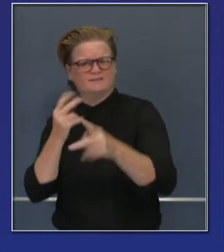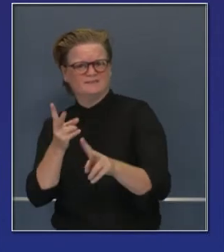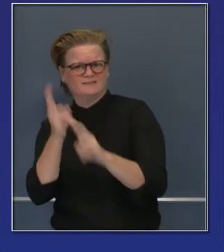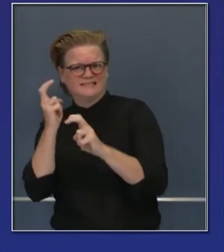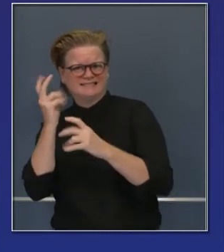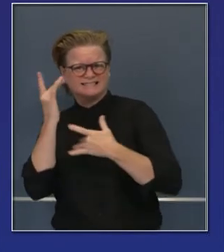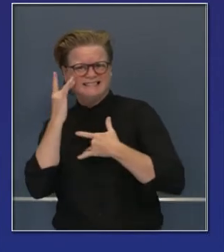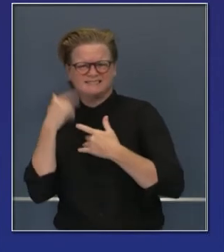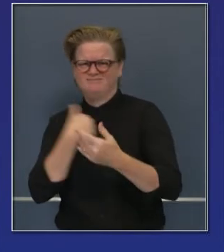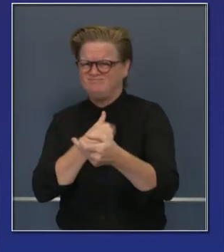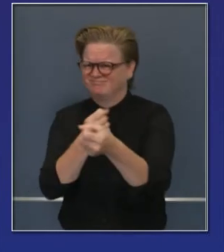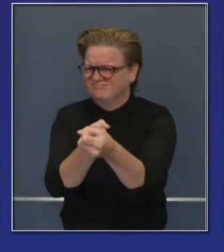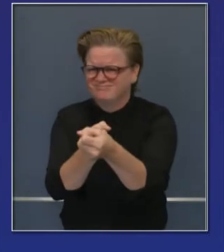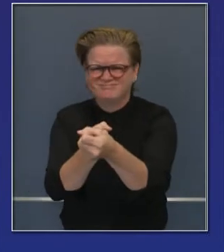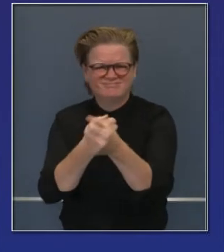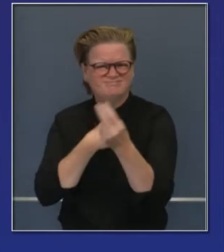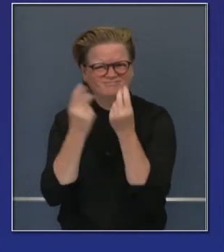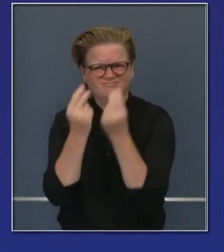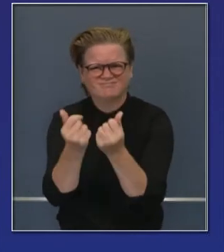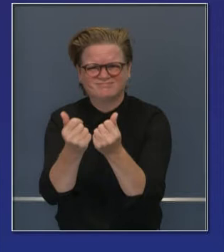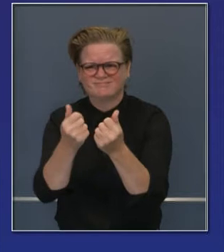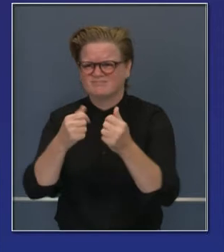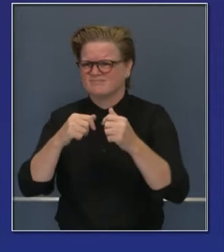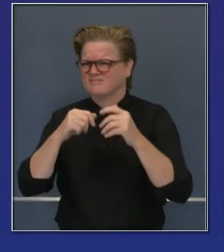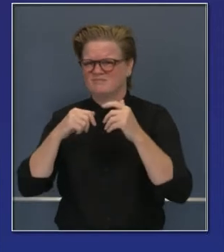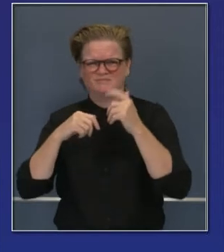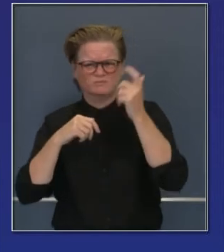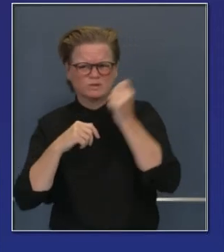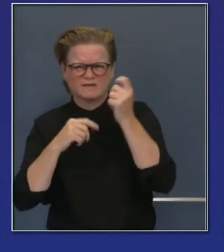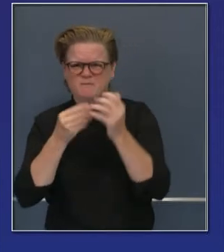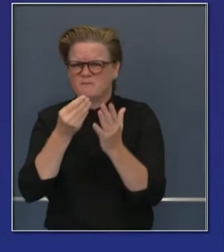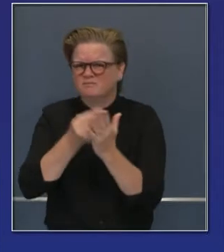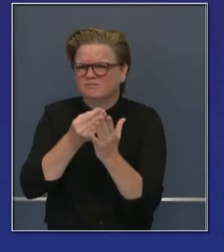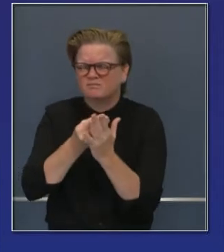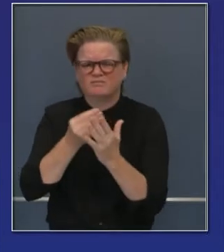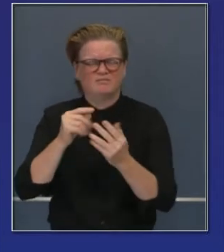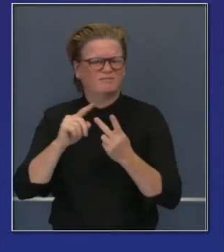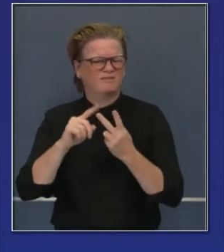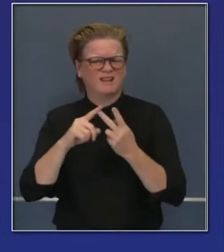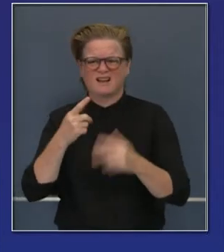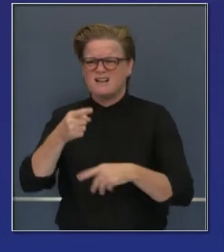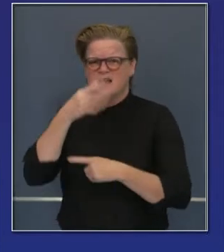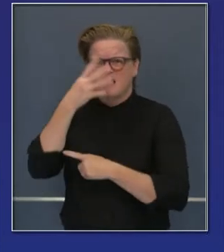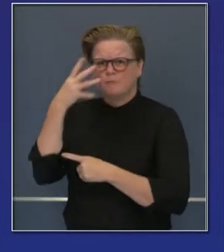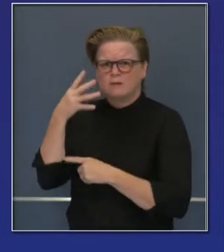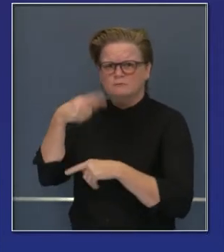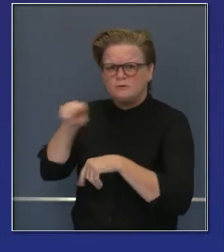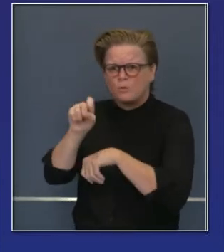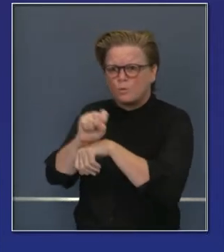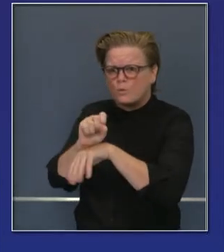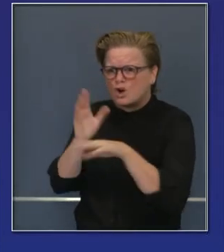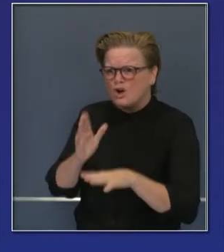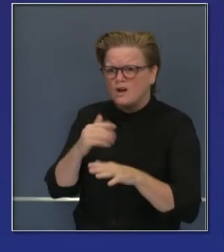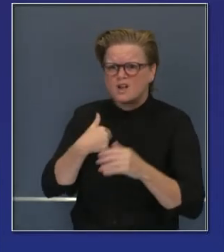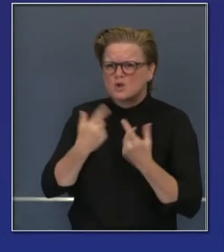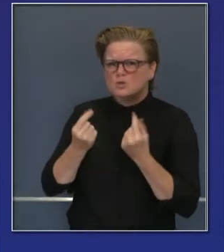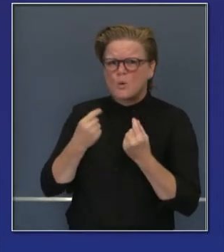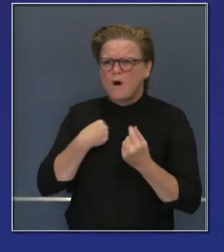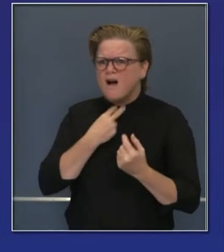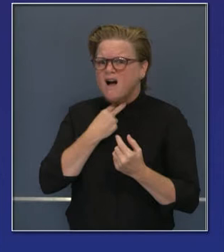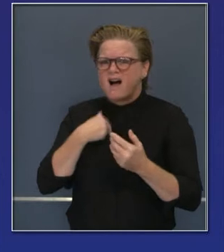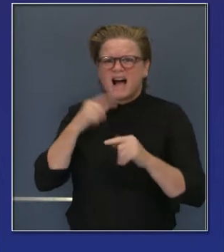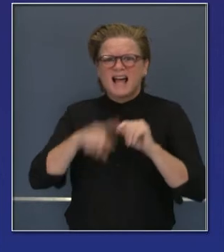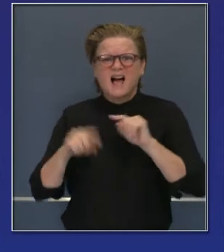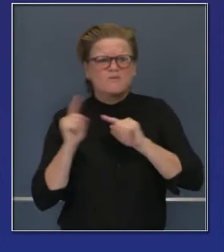recalcado y subrayado con trabajadores agrícolas particularmente para darles apoyo. Aún estamos a un 95%